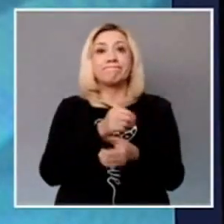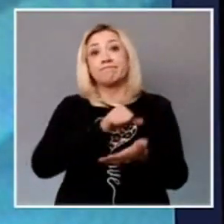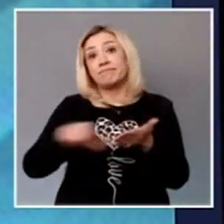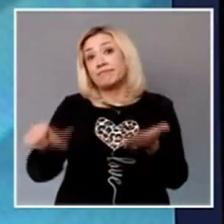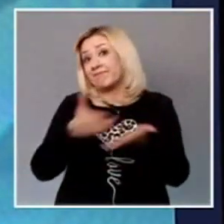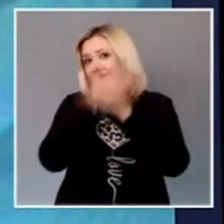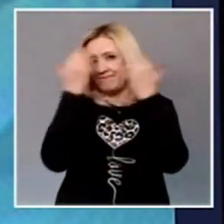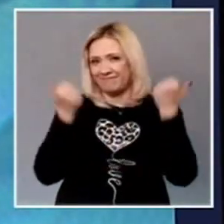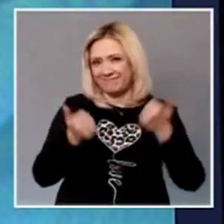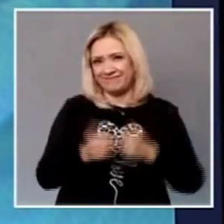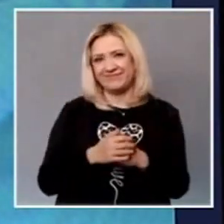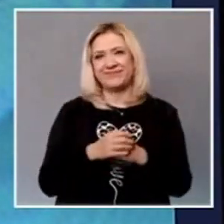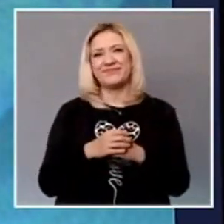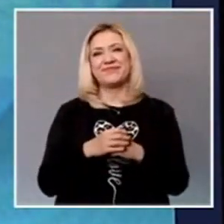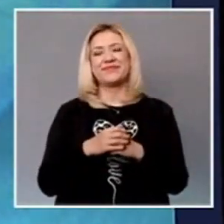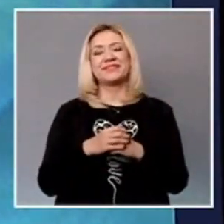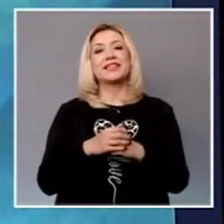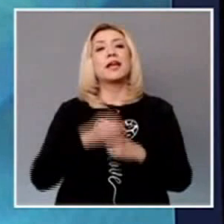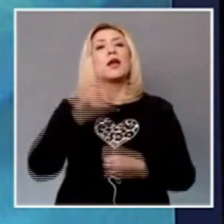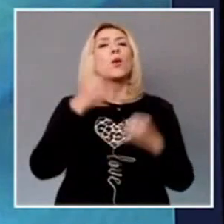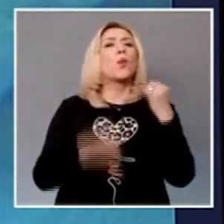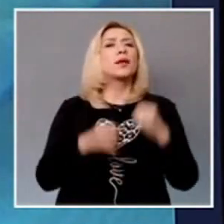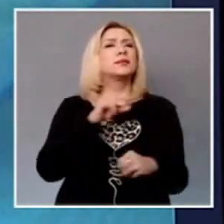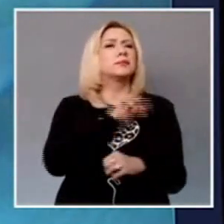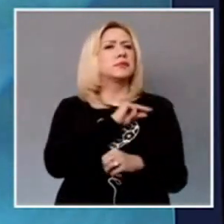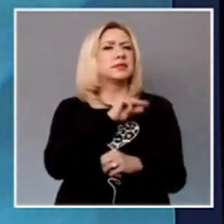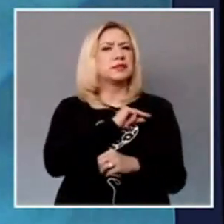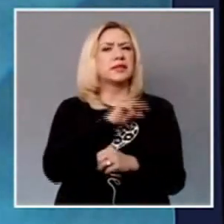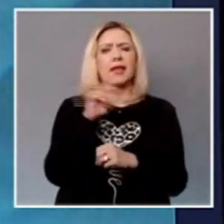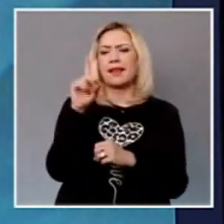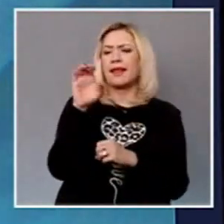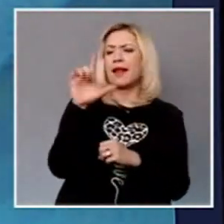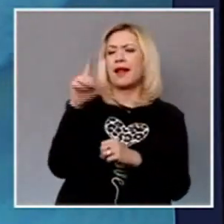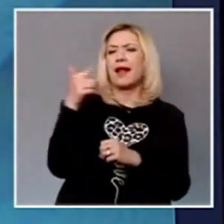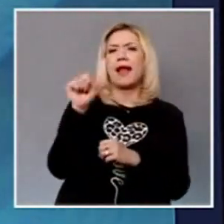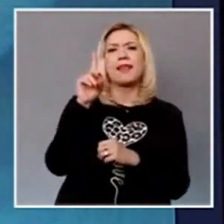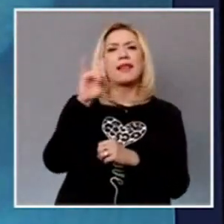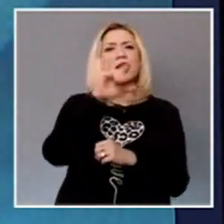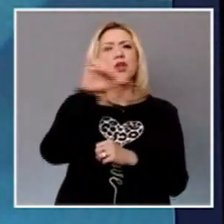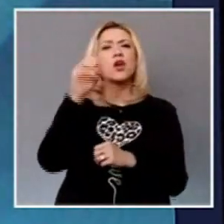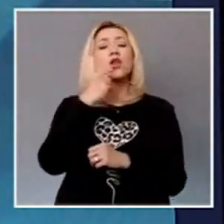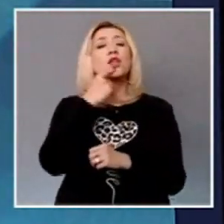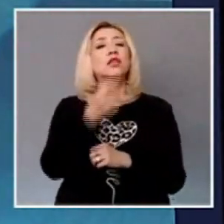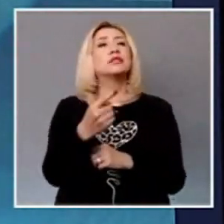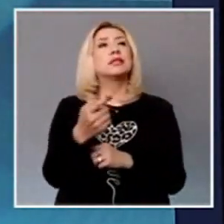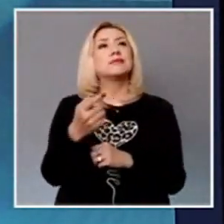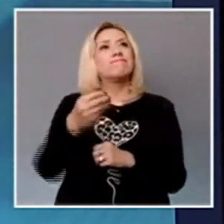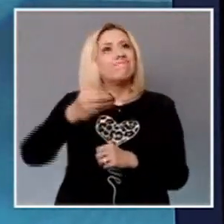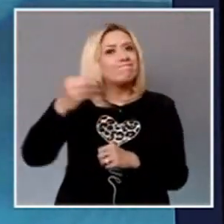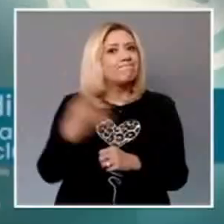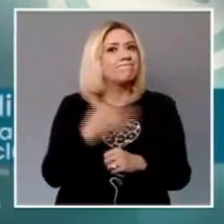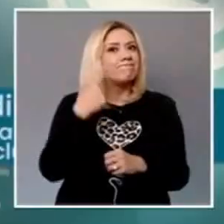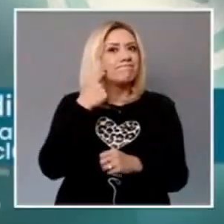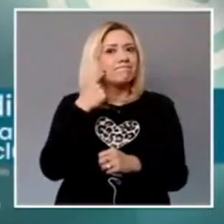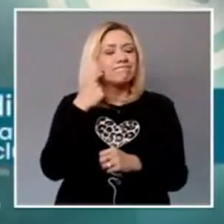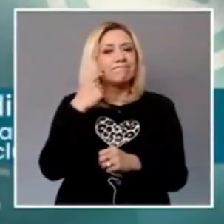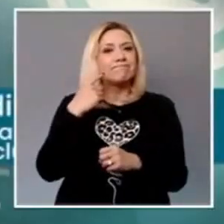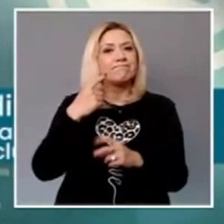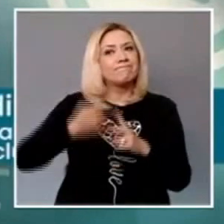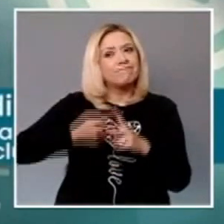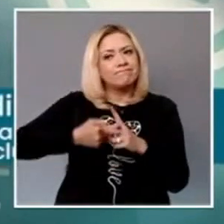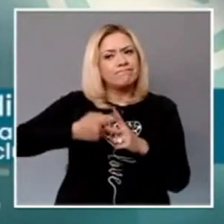El juez de distrito, Felipe de Jesús Delgadillo Padierna, indicó que a pesar de registrar un nivel estadístico muy bajo, el tema de la